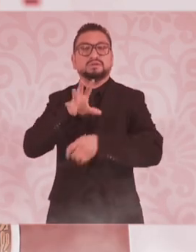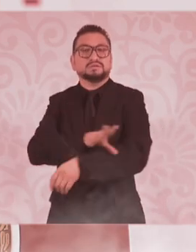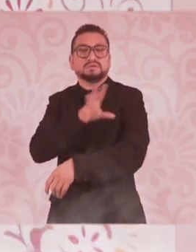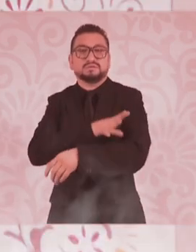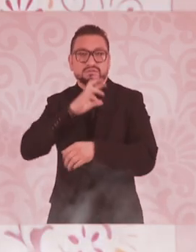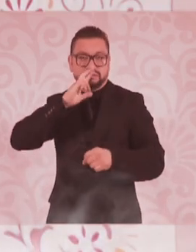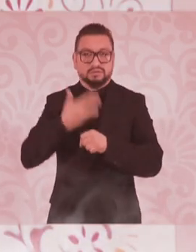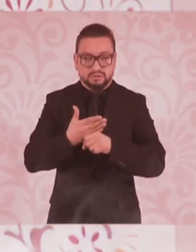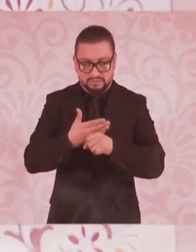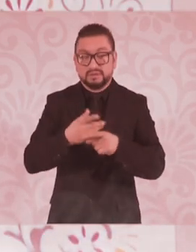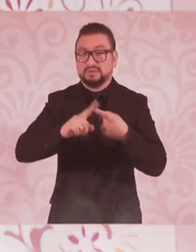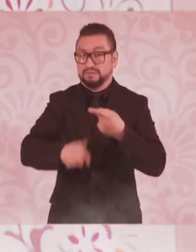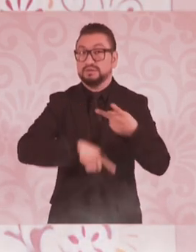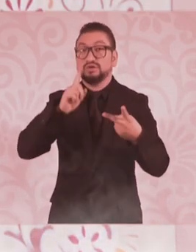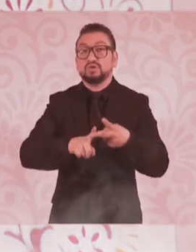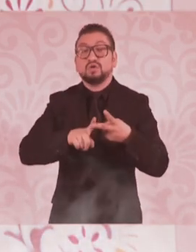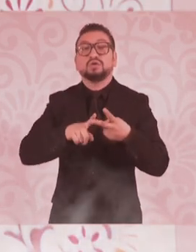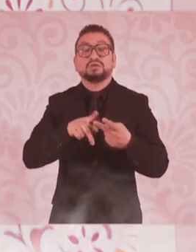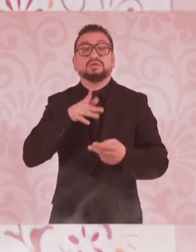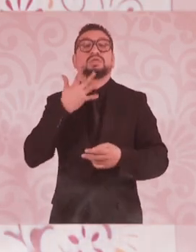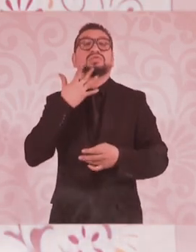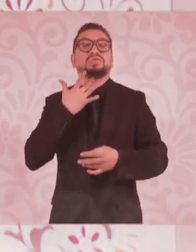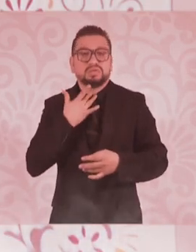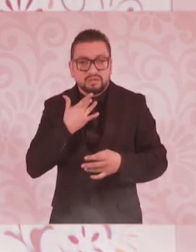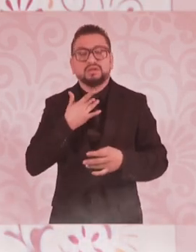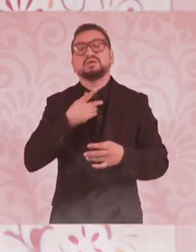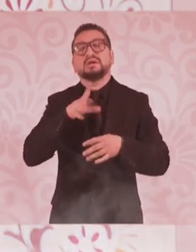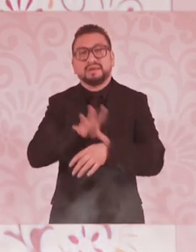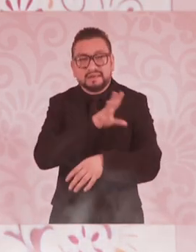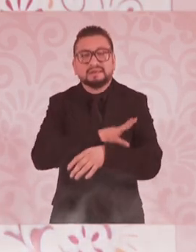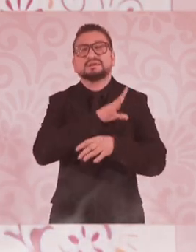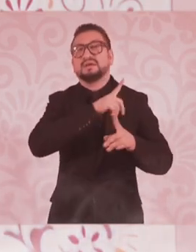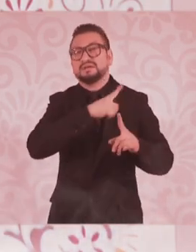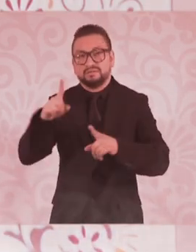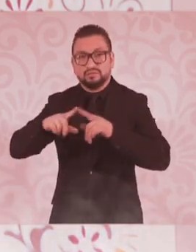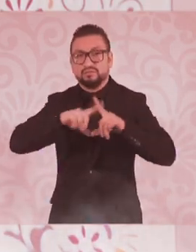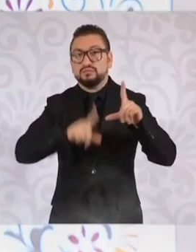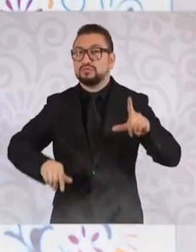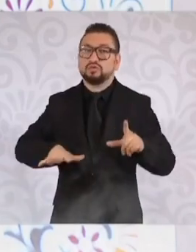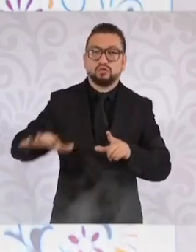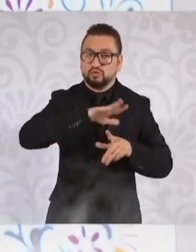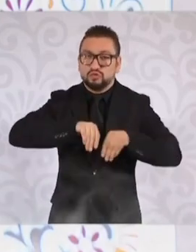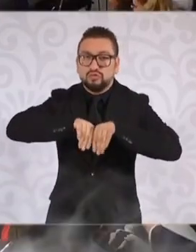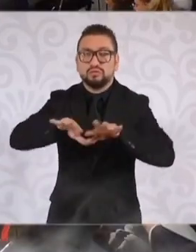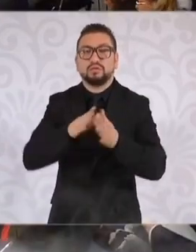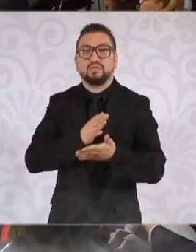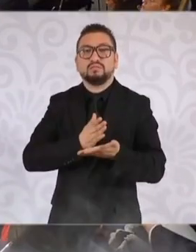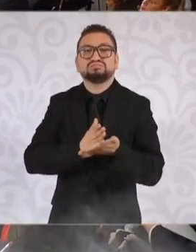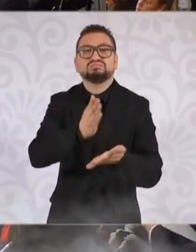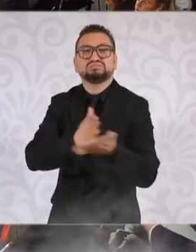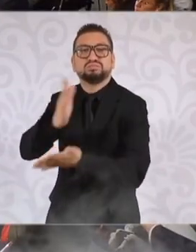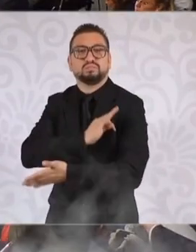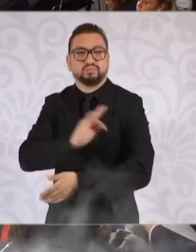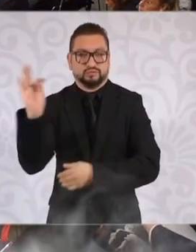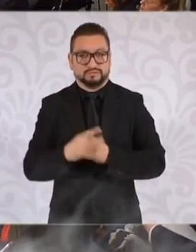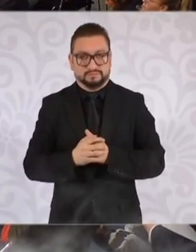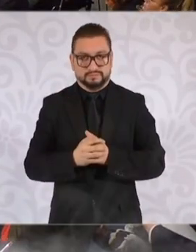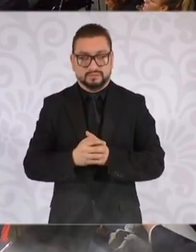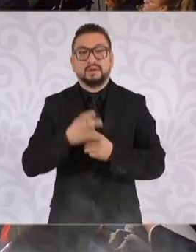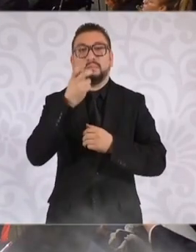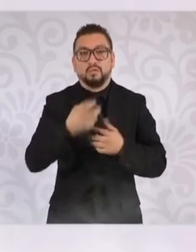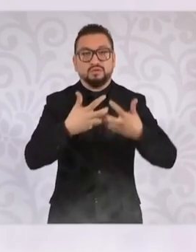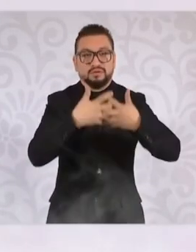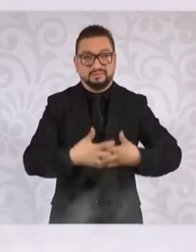que haya combustibles y electricidad accesible al pueblo de México. Entonces, pasan de empresas